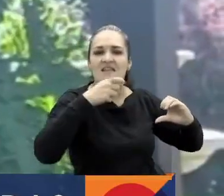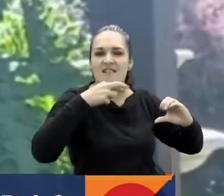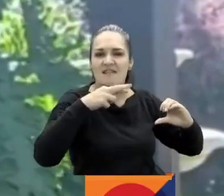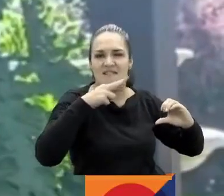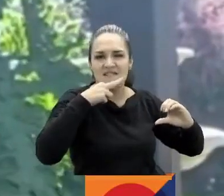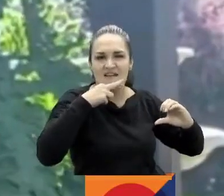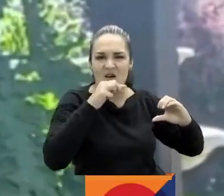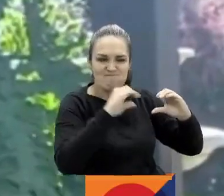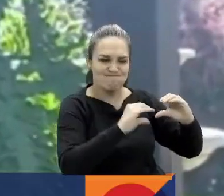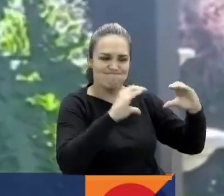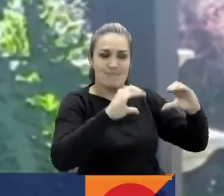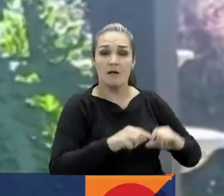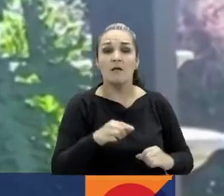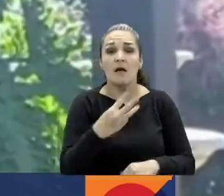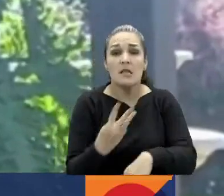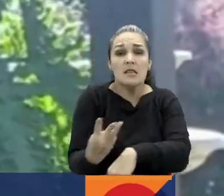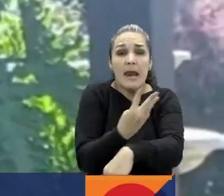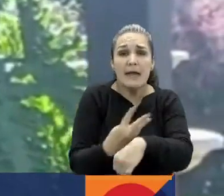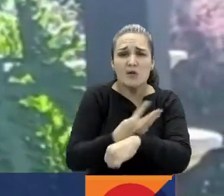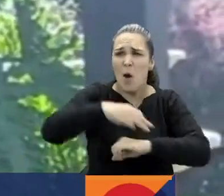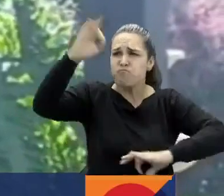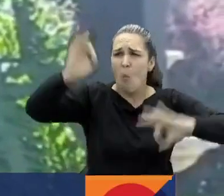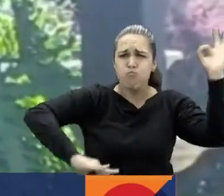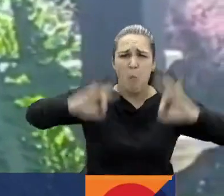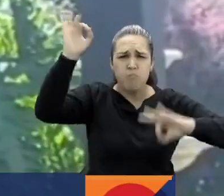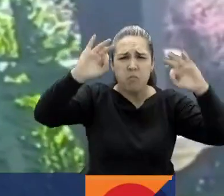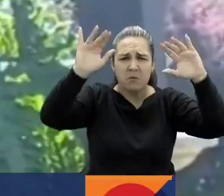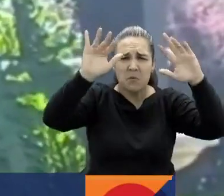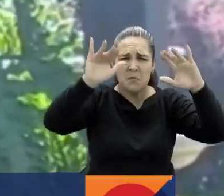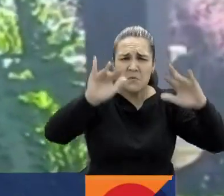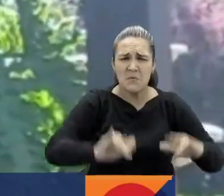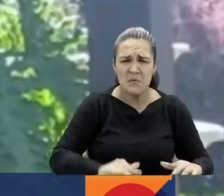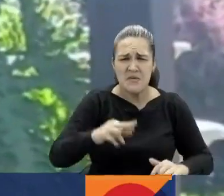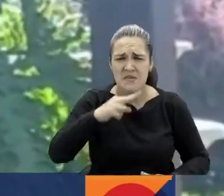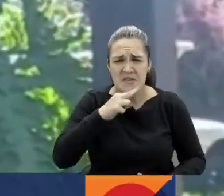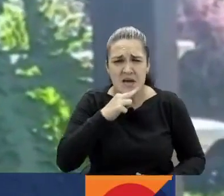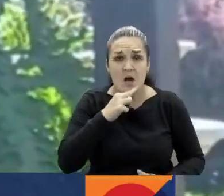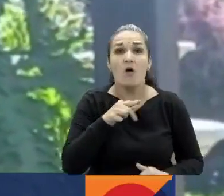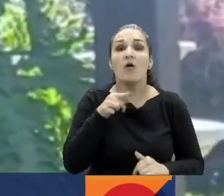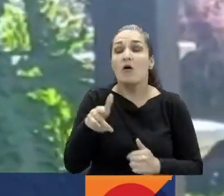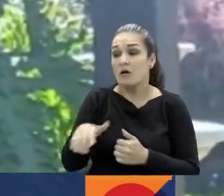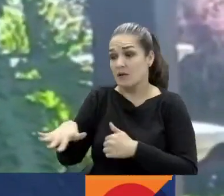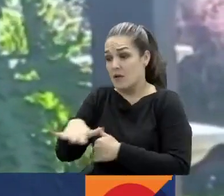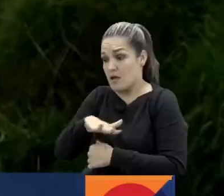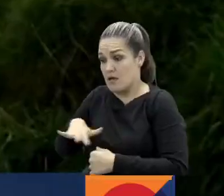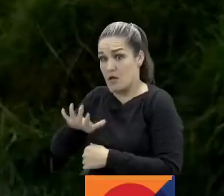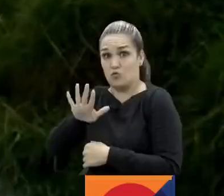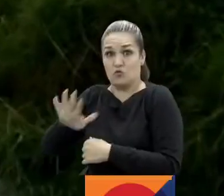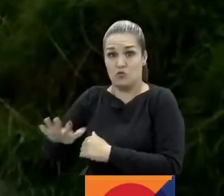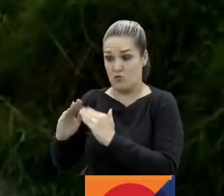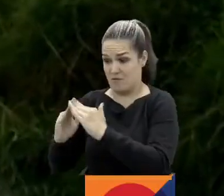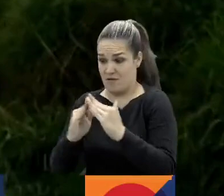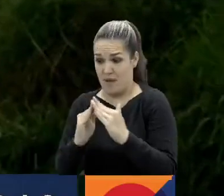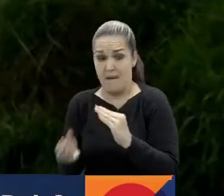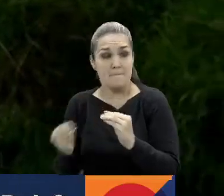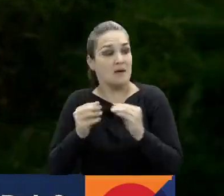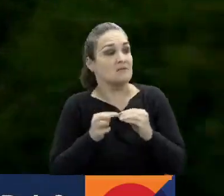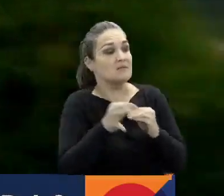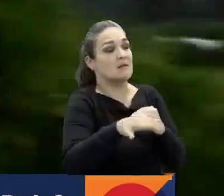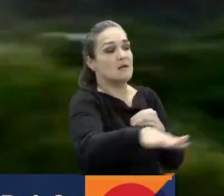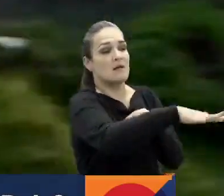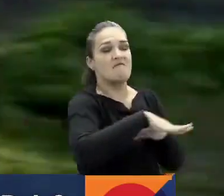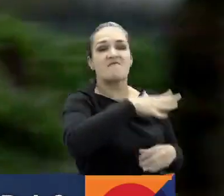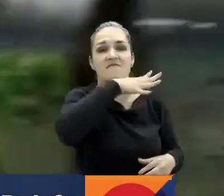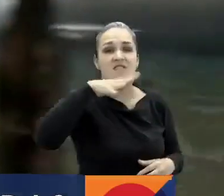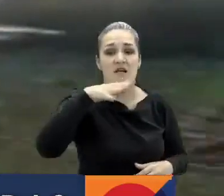aproximadamente tres horas, se presentaron varias emergencias tanto en el casco urbano como rural de este municipio. Durante los